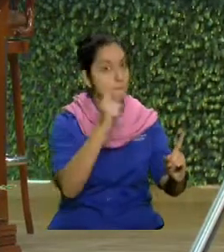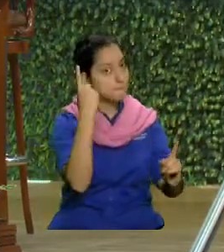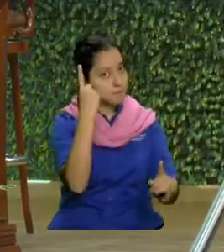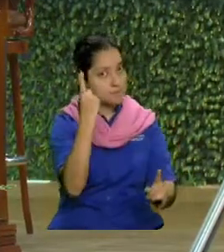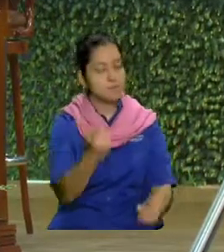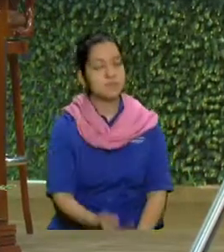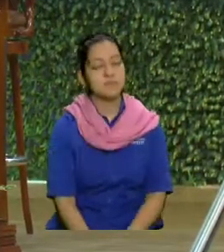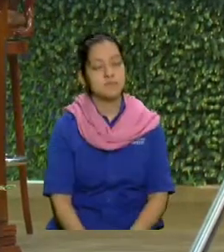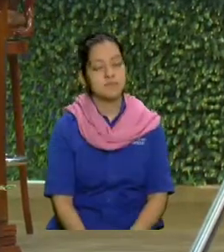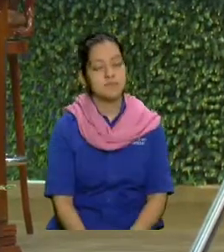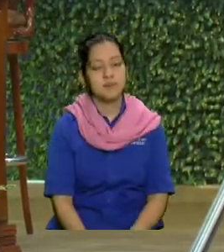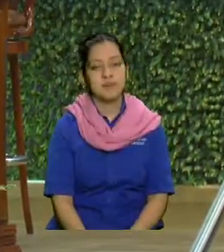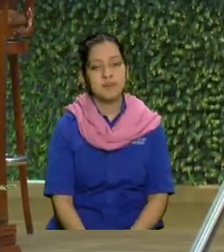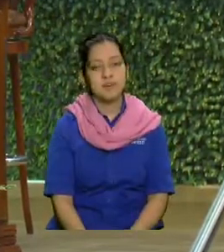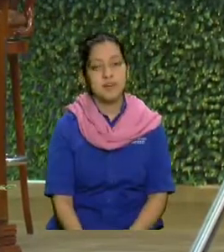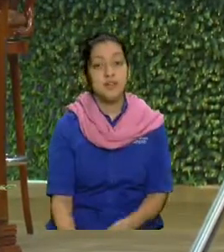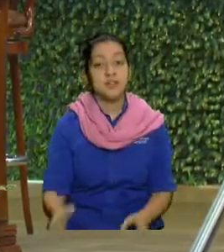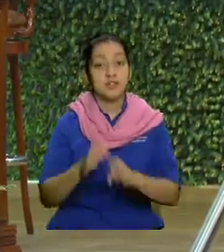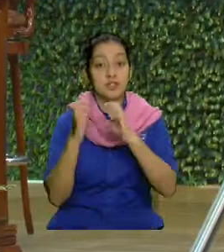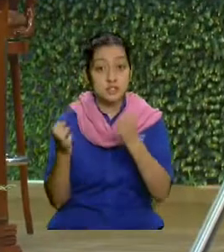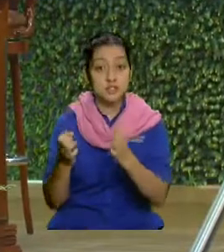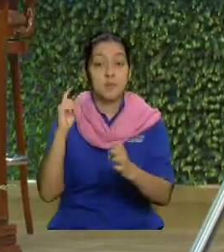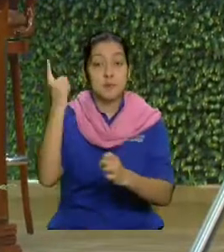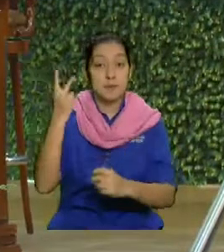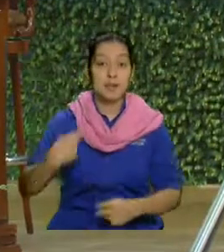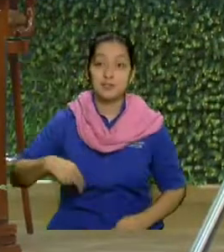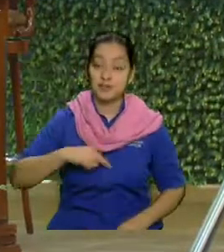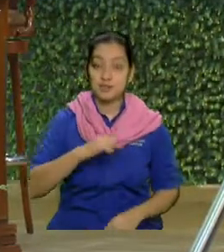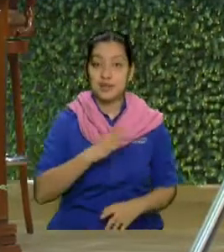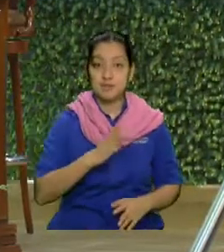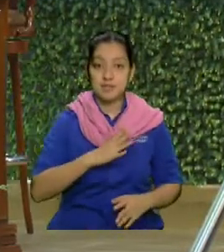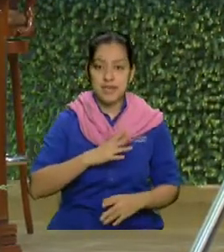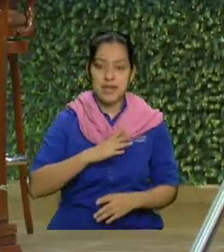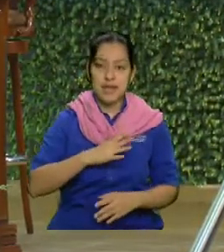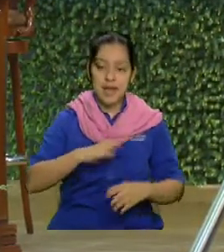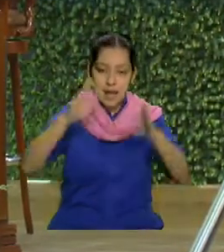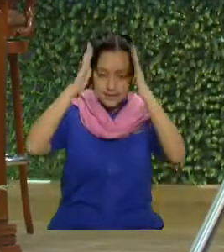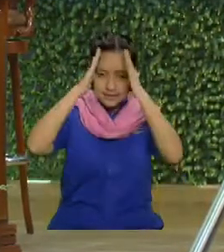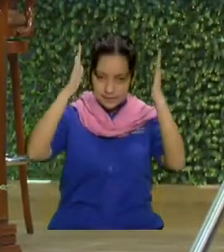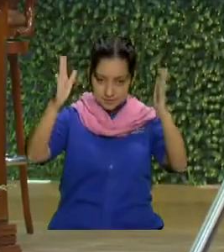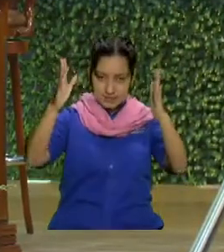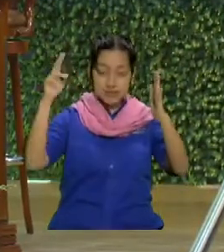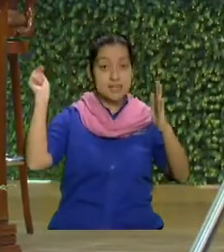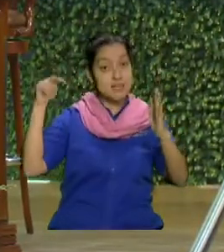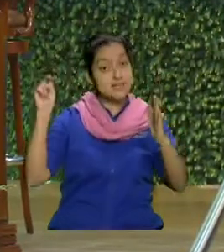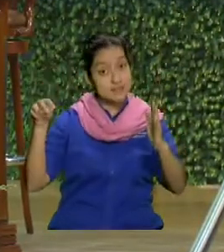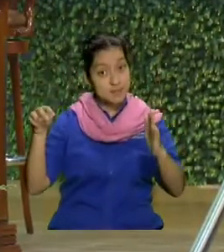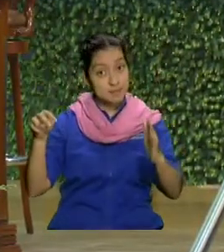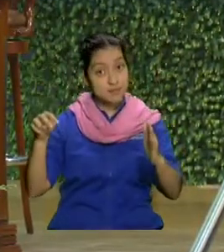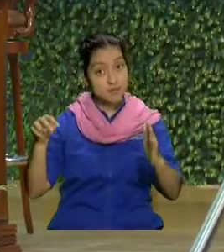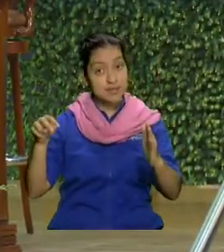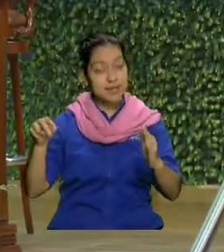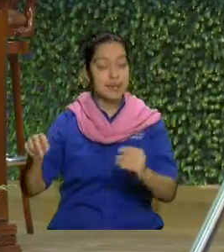Si no es así. Pero lo primero que nosotros tenemos que asimilar es que necesitamos la ayuda de Dios.